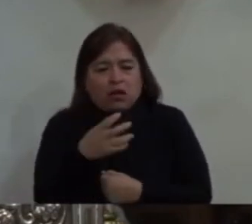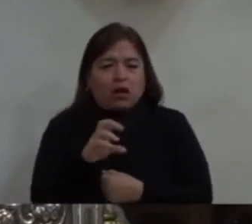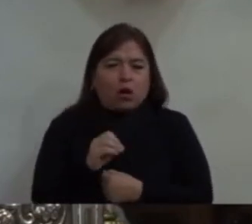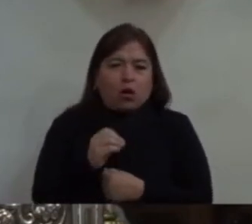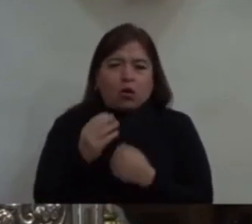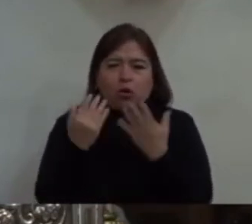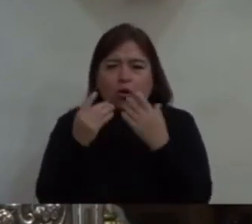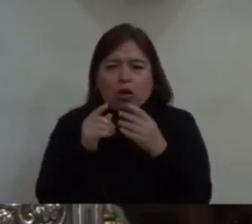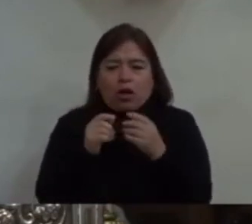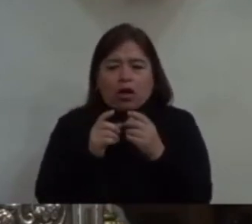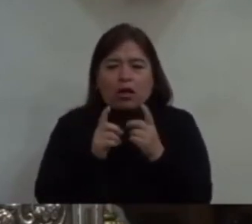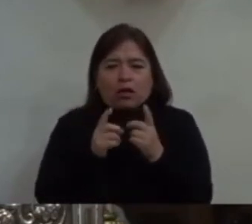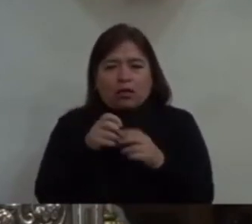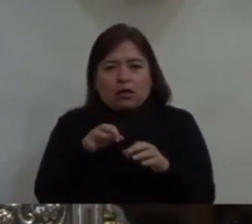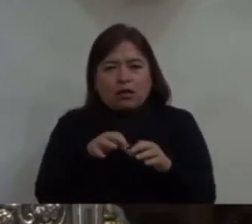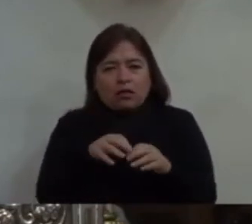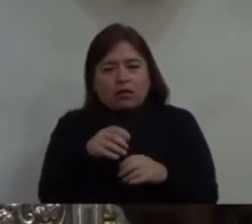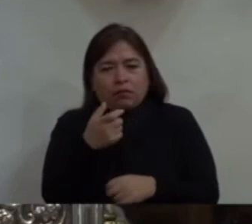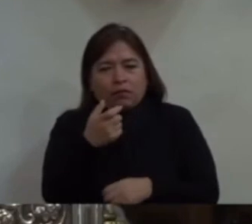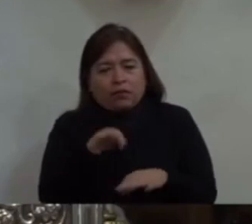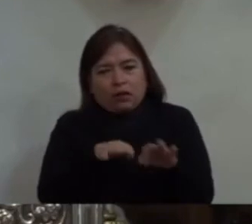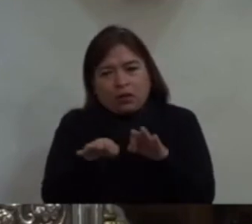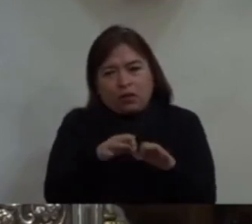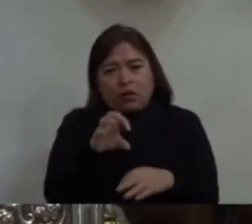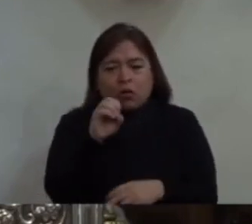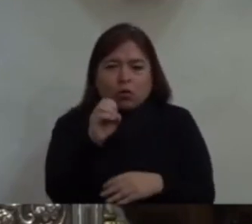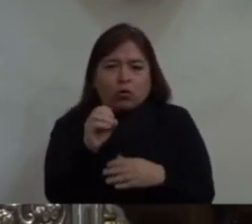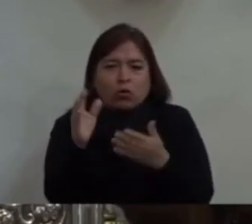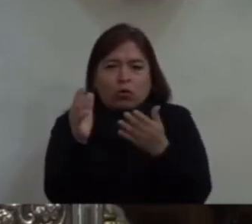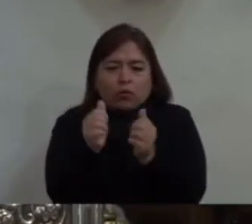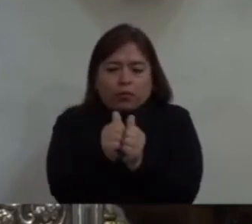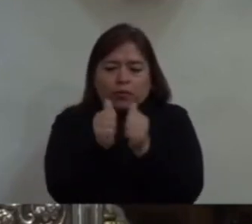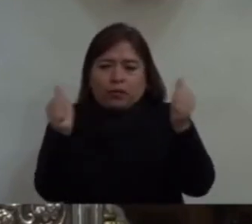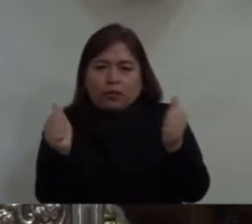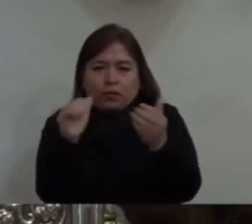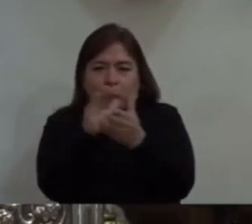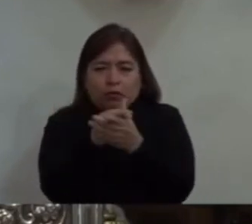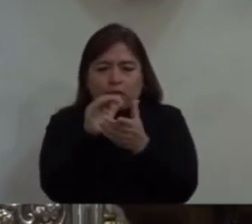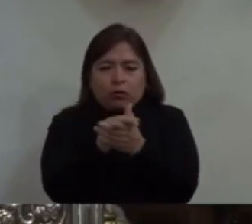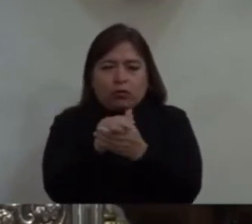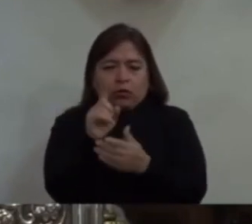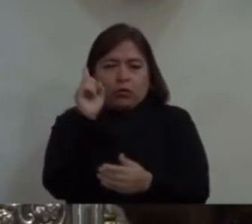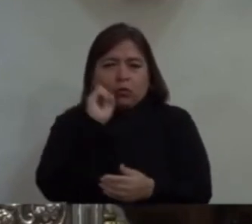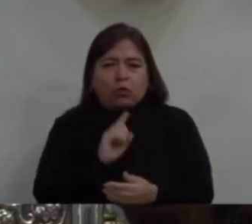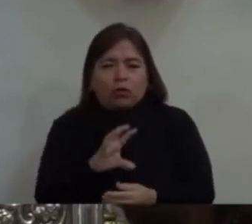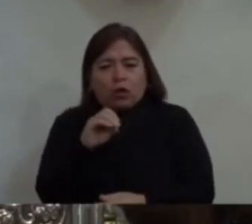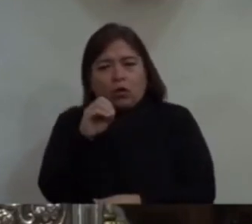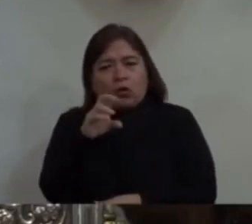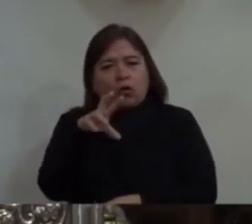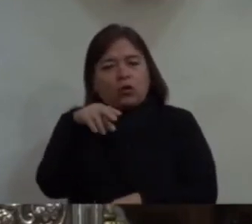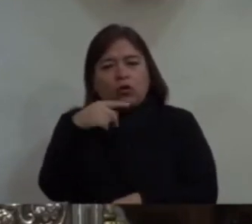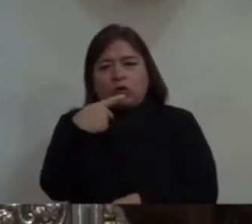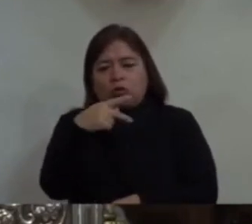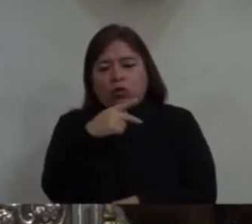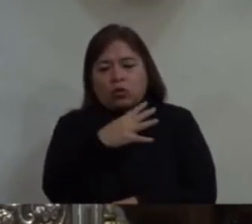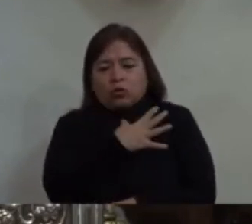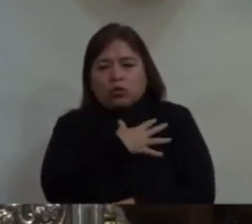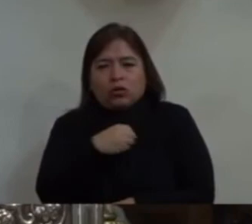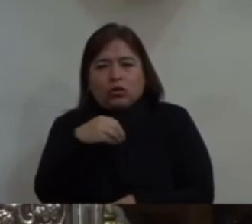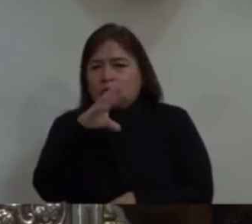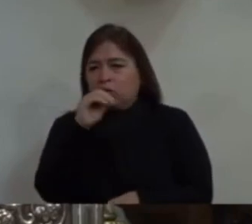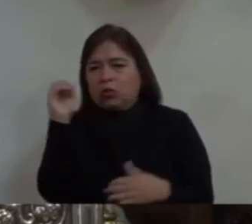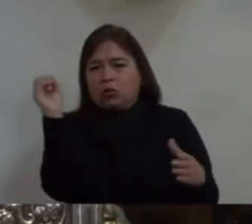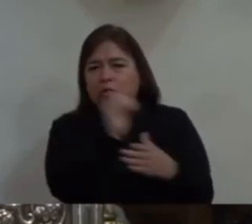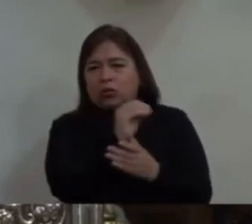el esposo o la esposa, cuando tus hijos no responden a tu cariño, aún en esas